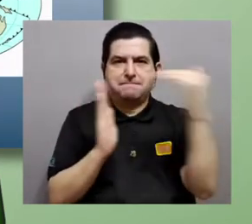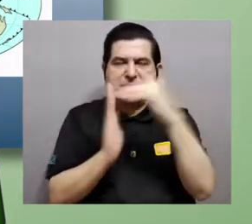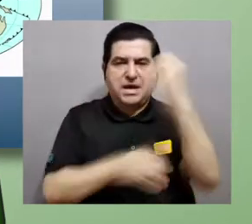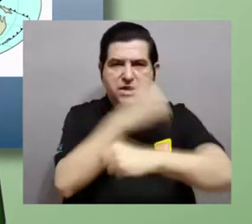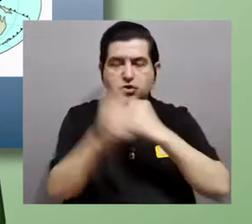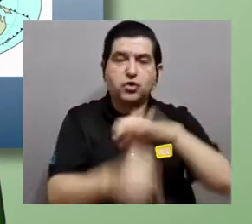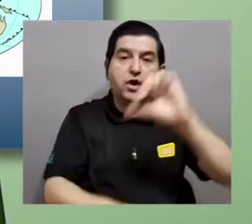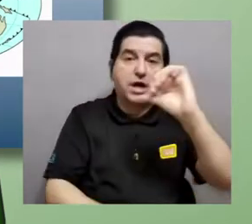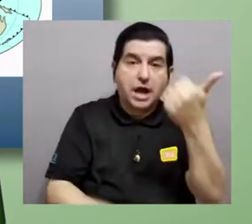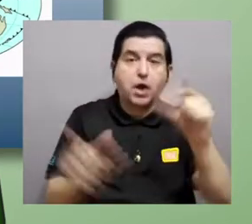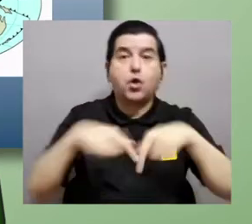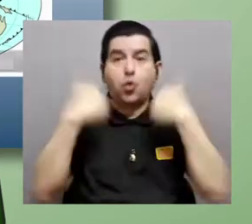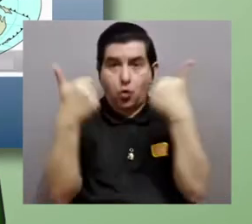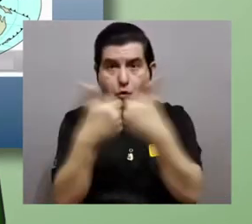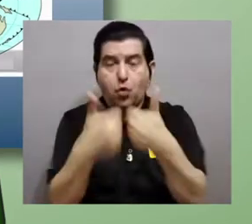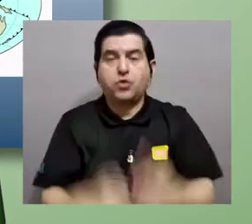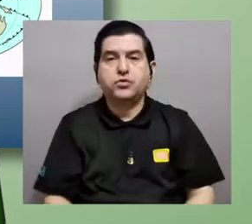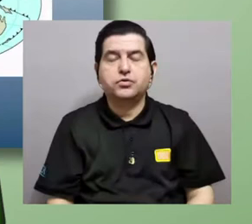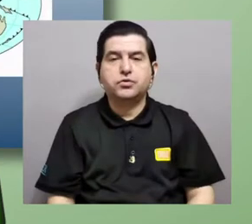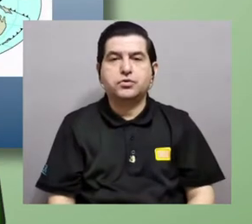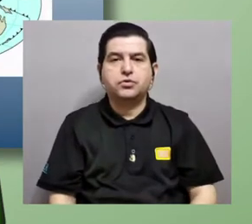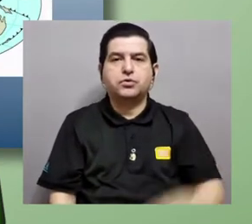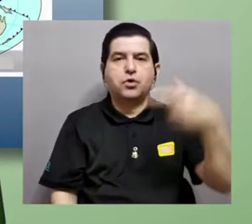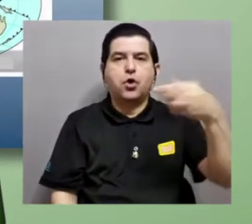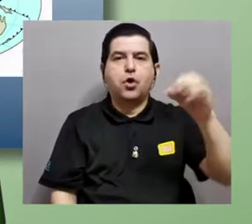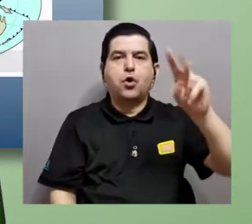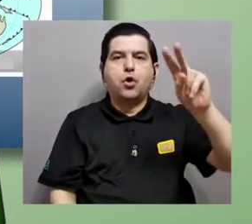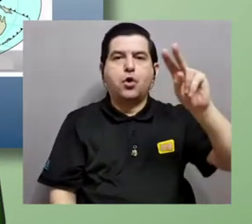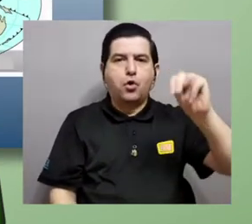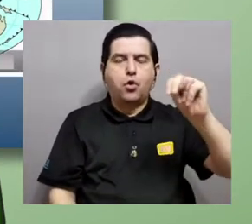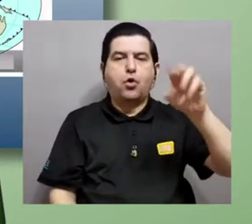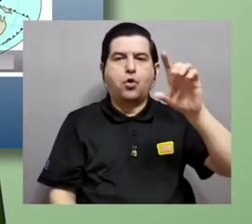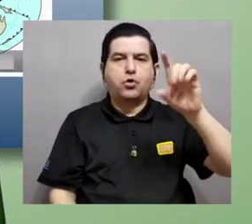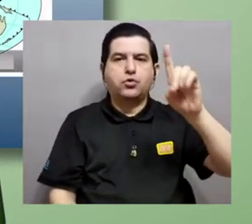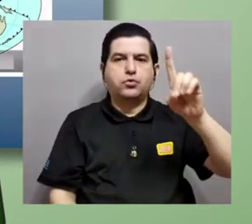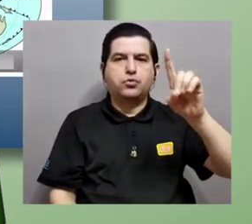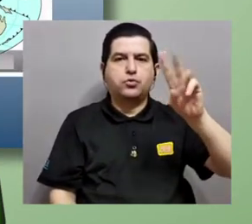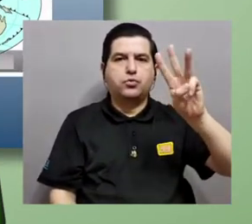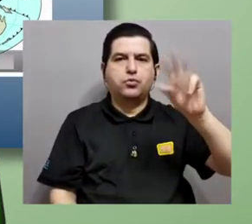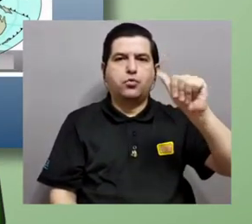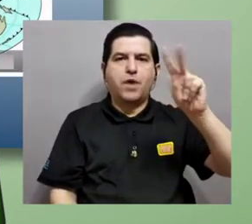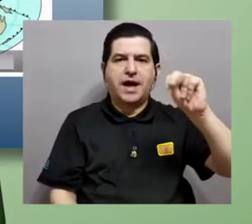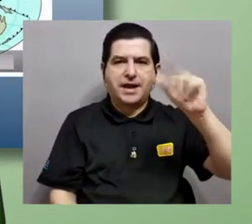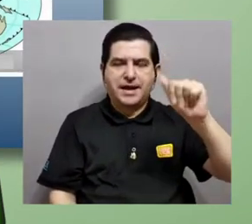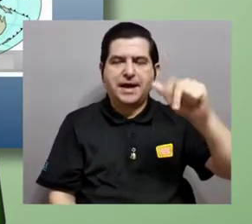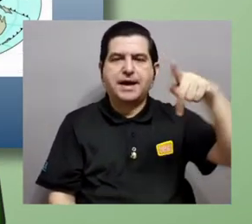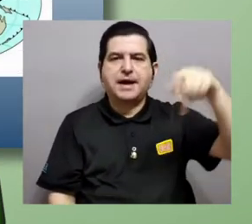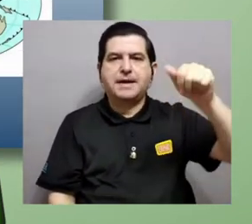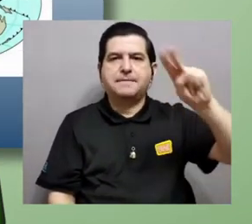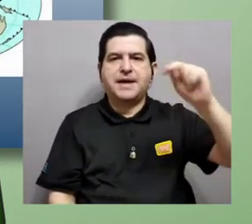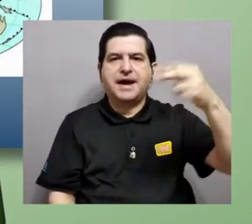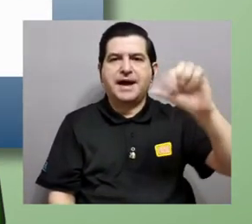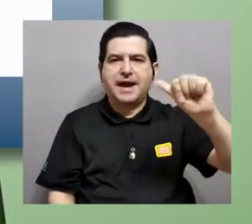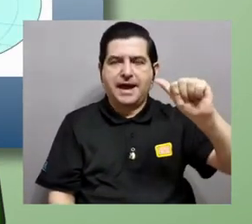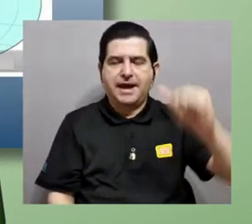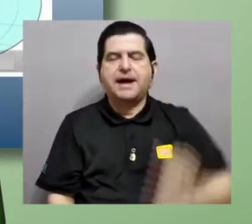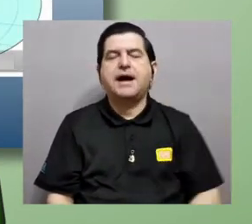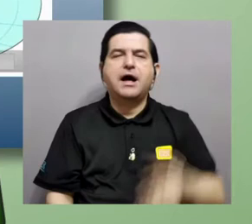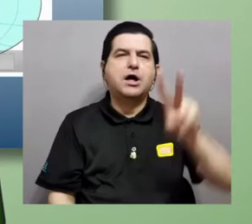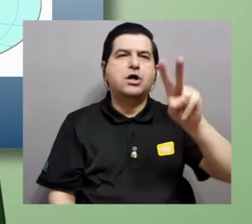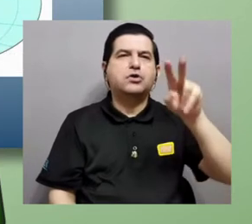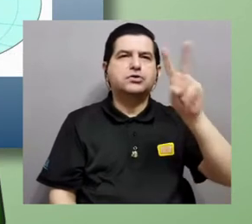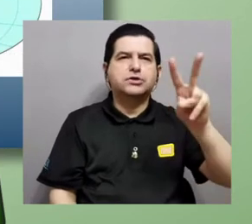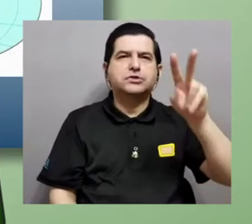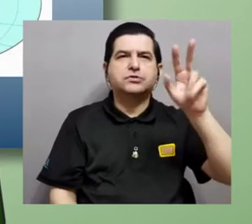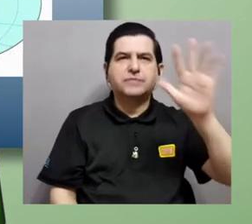años. Y el otro grupo, es Gondwana-Pangea, que se ubica, bueno, se formó